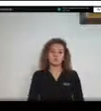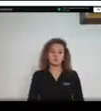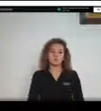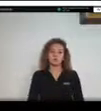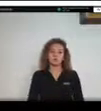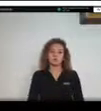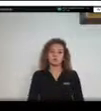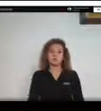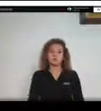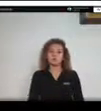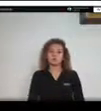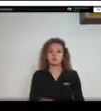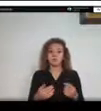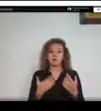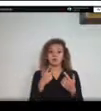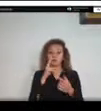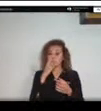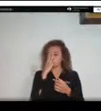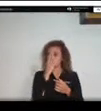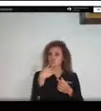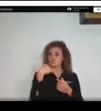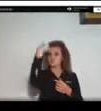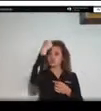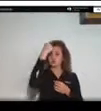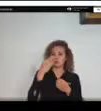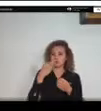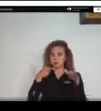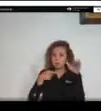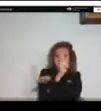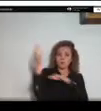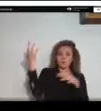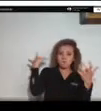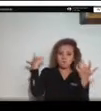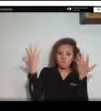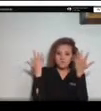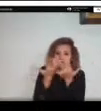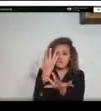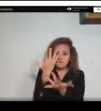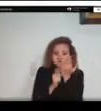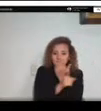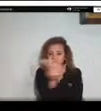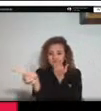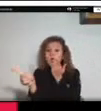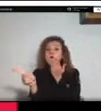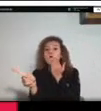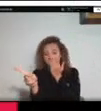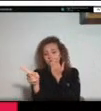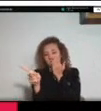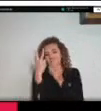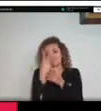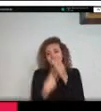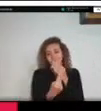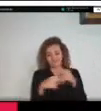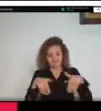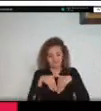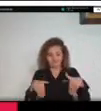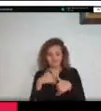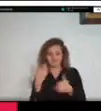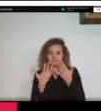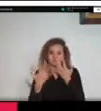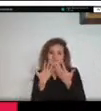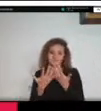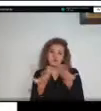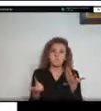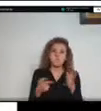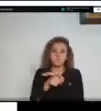u oso o oso hormiguero que es el vermilingo más grande del mundo los impactos ambientales